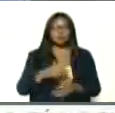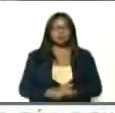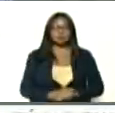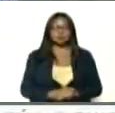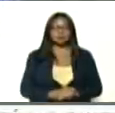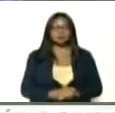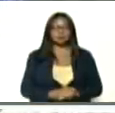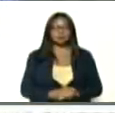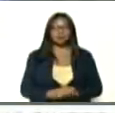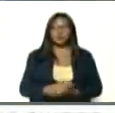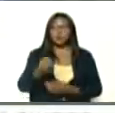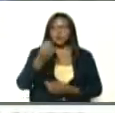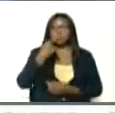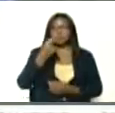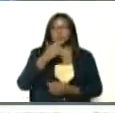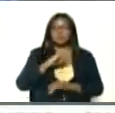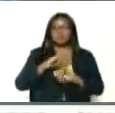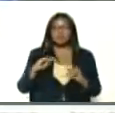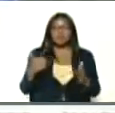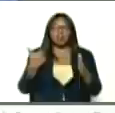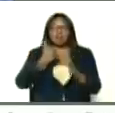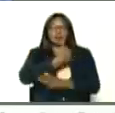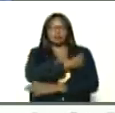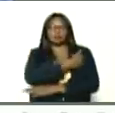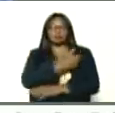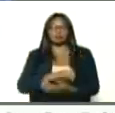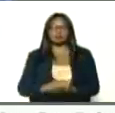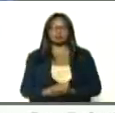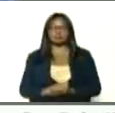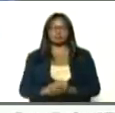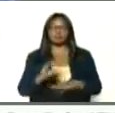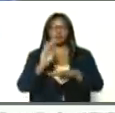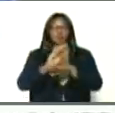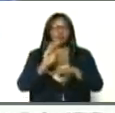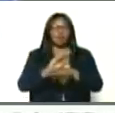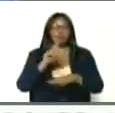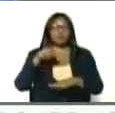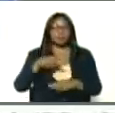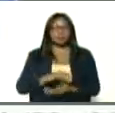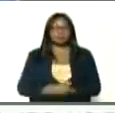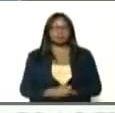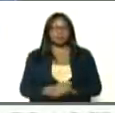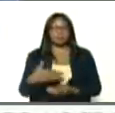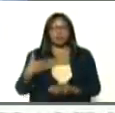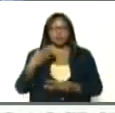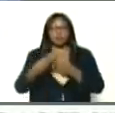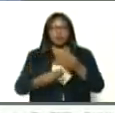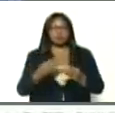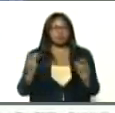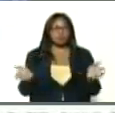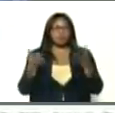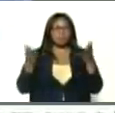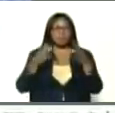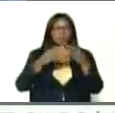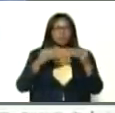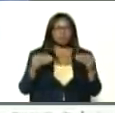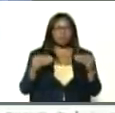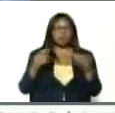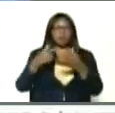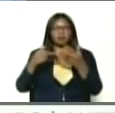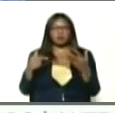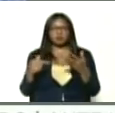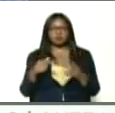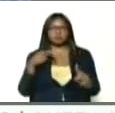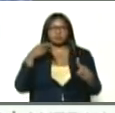y con los tratamientos, la vacuna, y con la prevención, podamos salir airosos también, de este